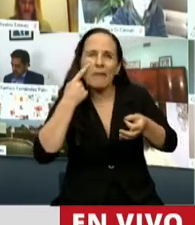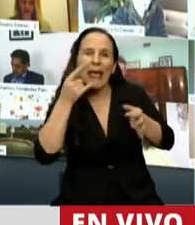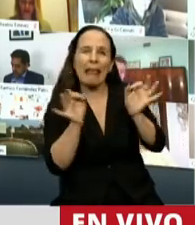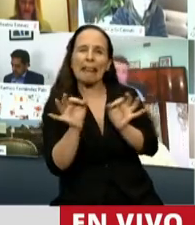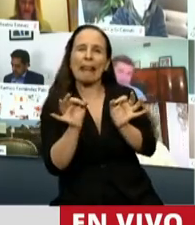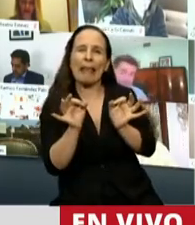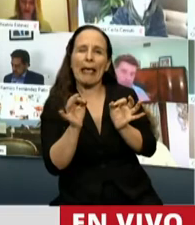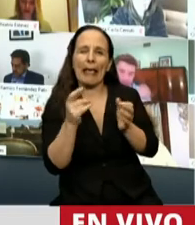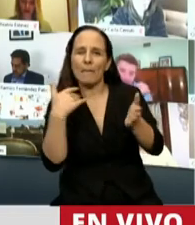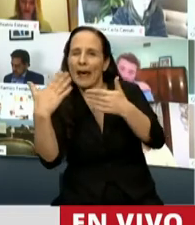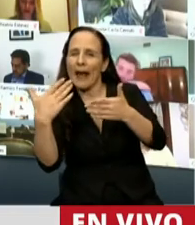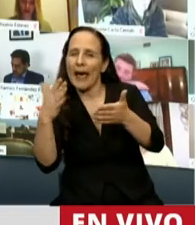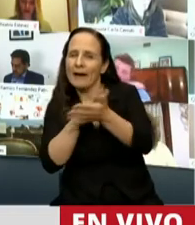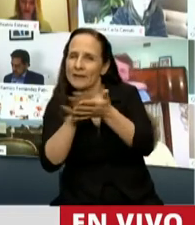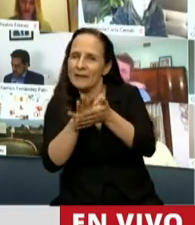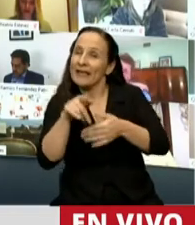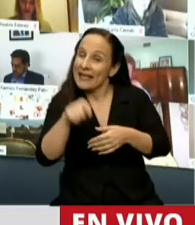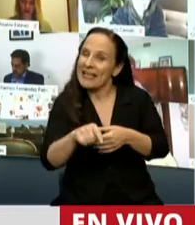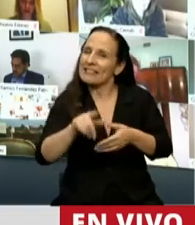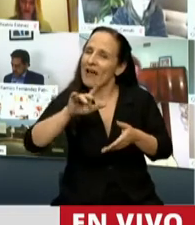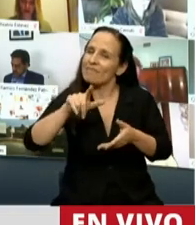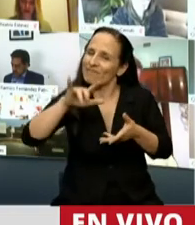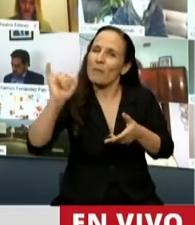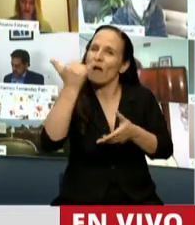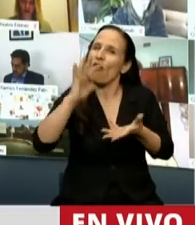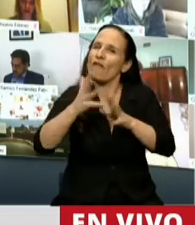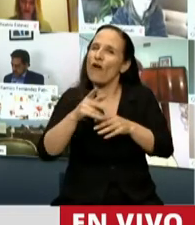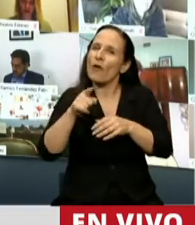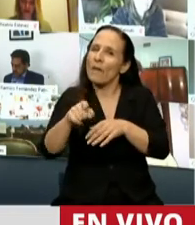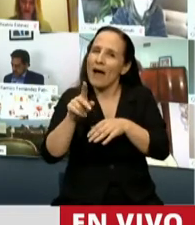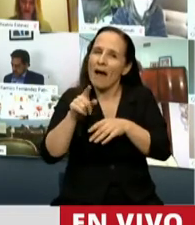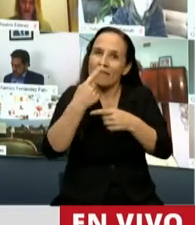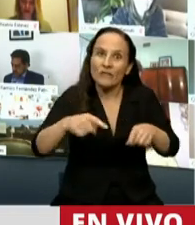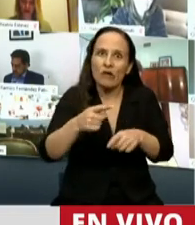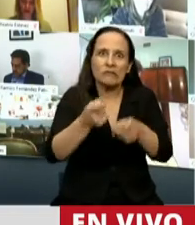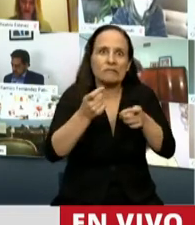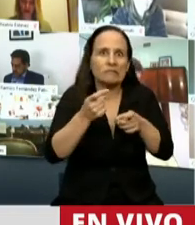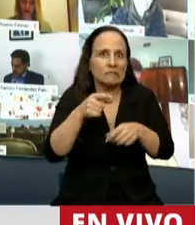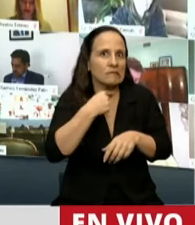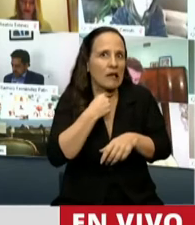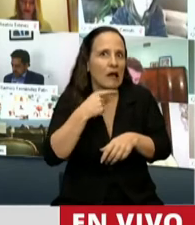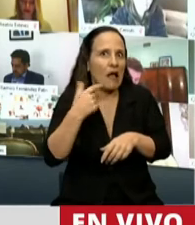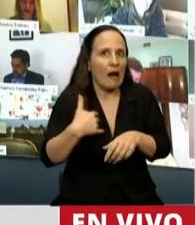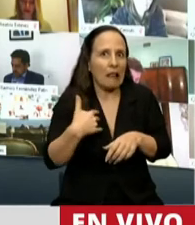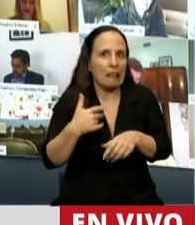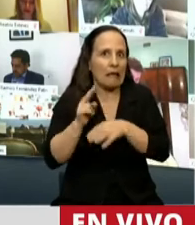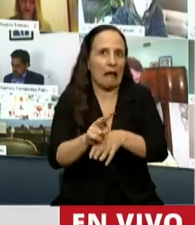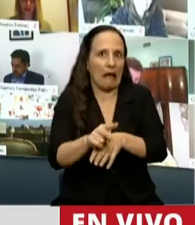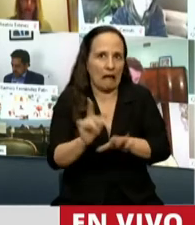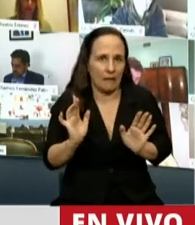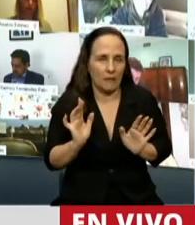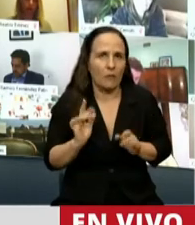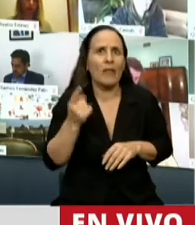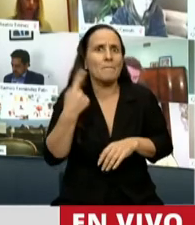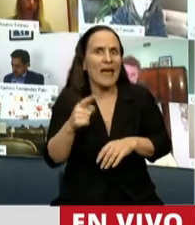comunes, me parece que es el mejor camino para la defensa de nuestros intereses. Pero señor Presidente, no es solamente